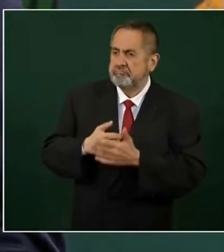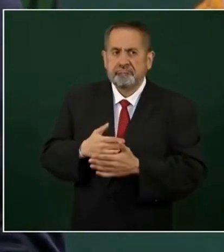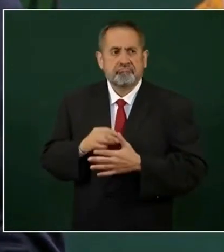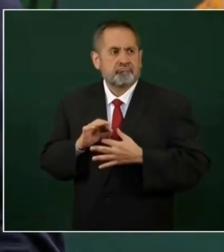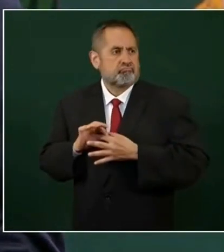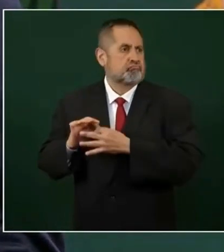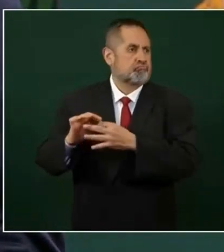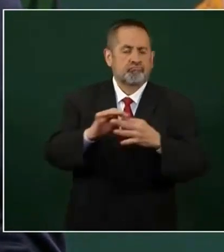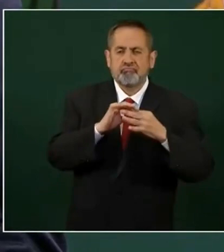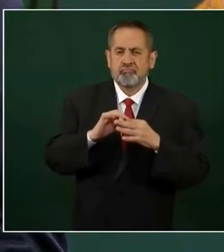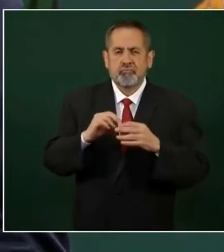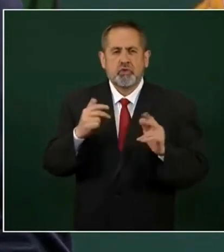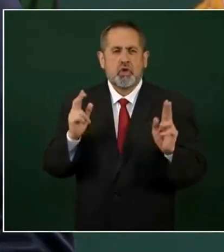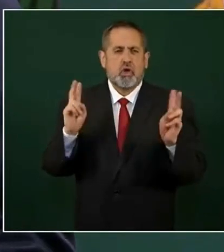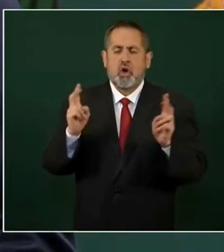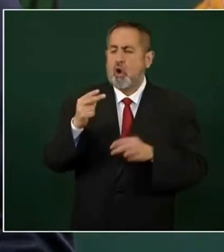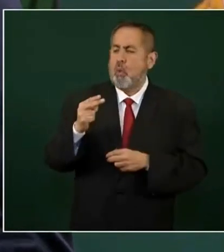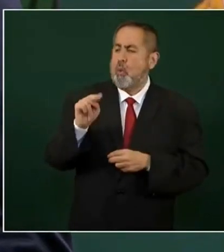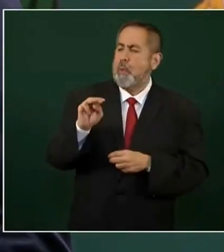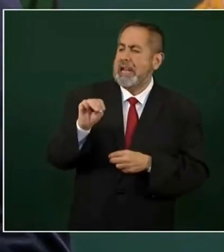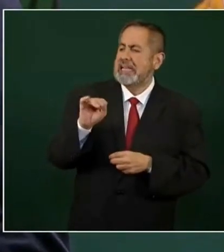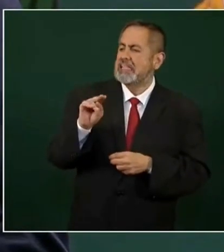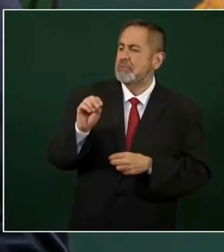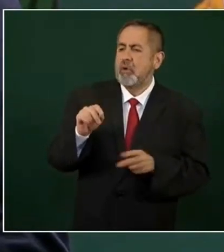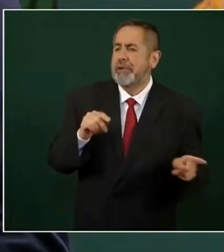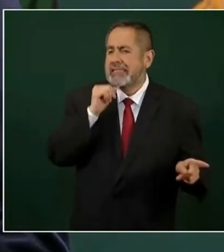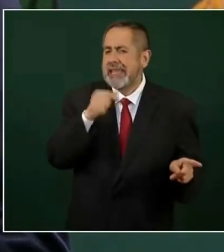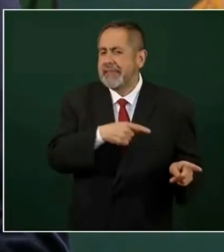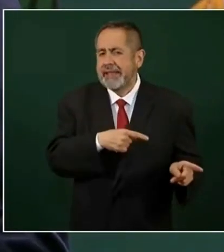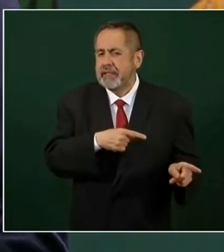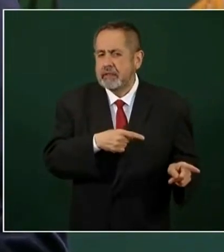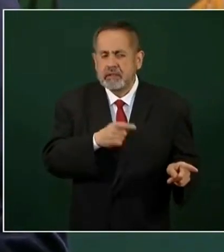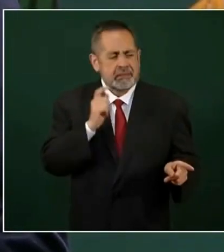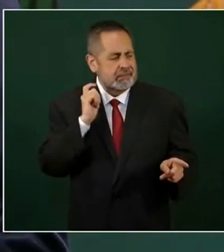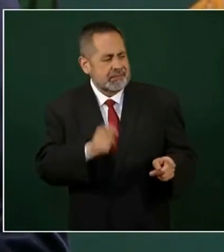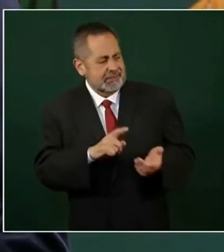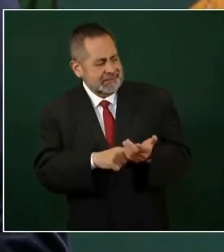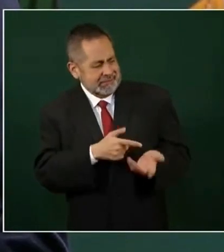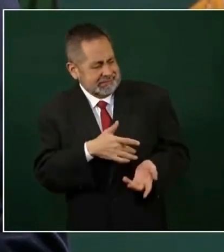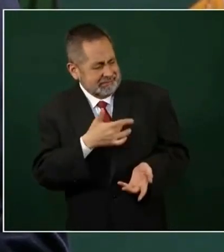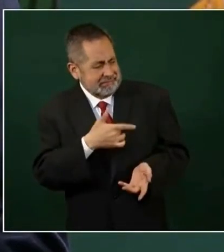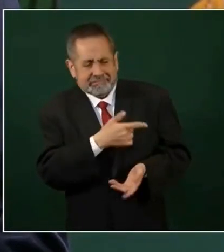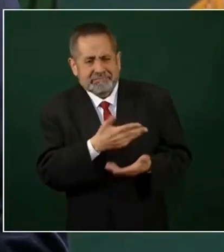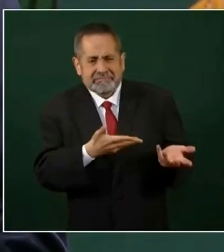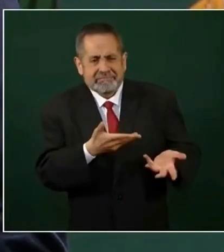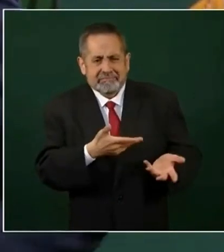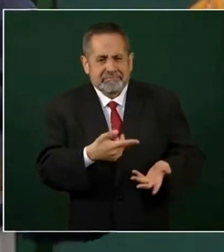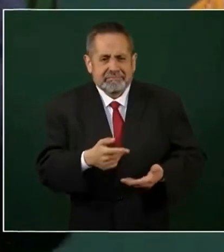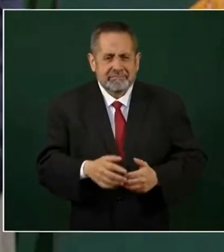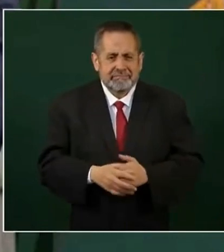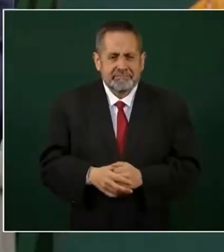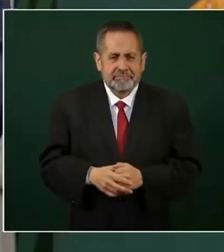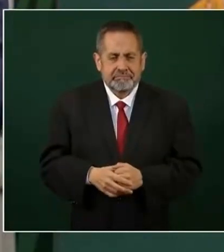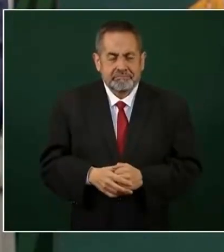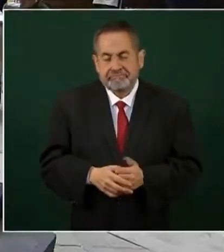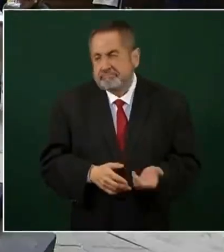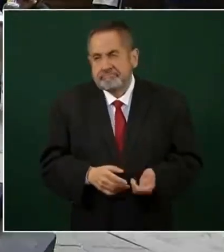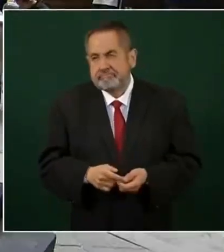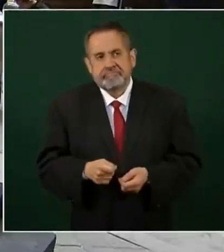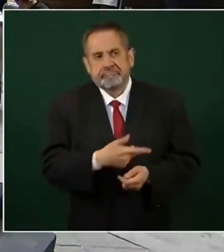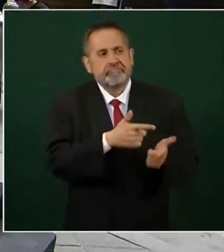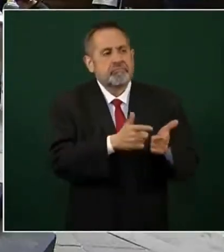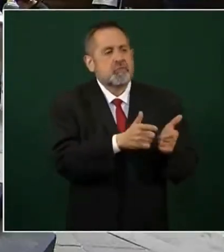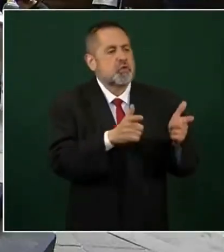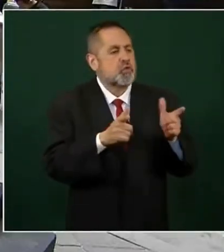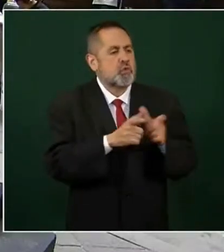¿Qué son entonces grupos como